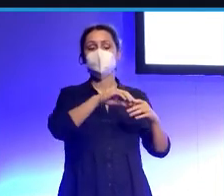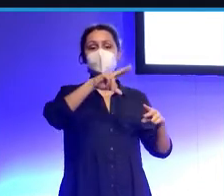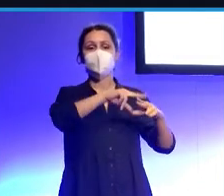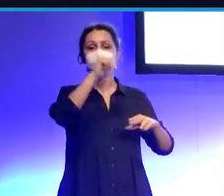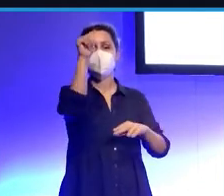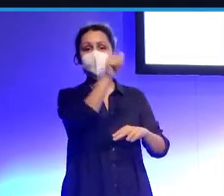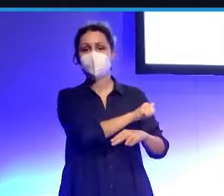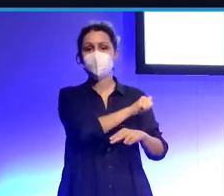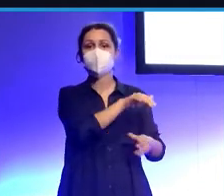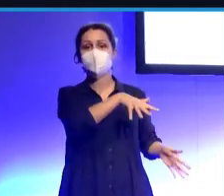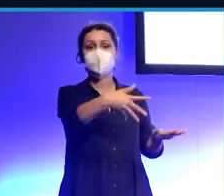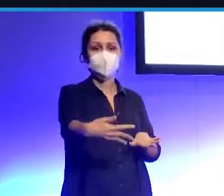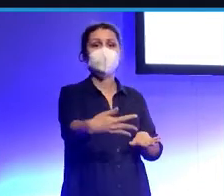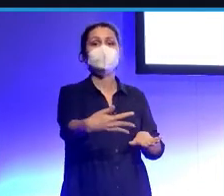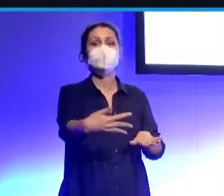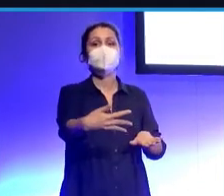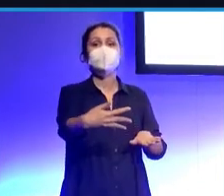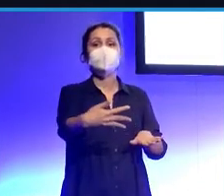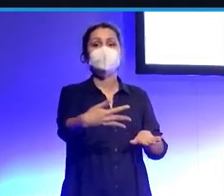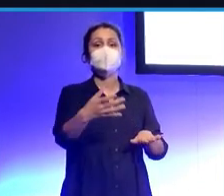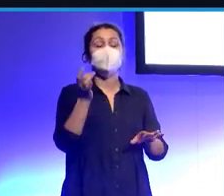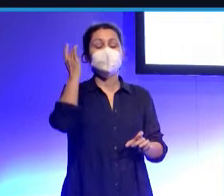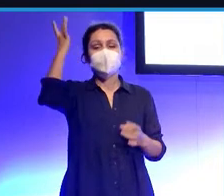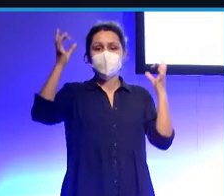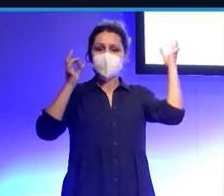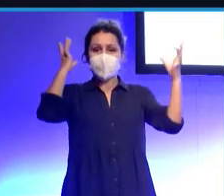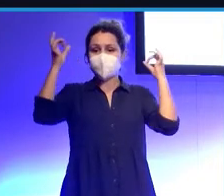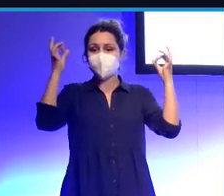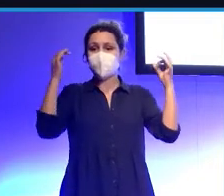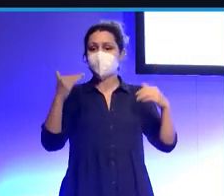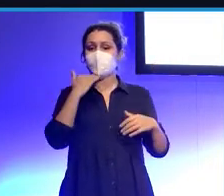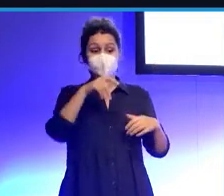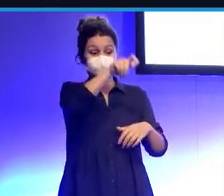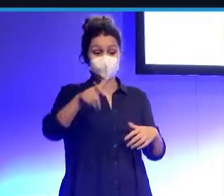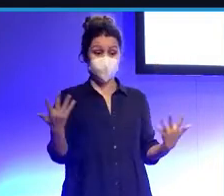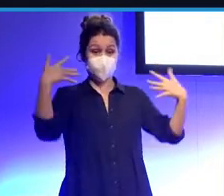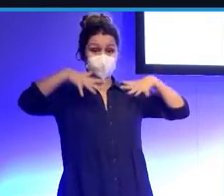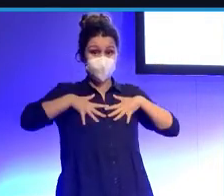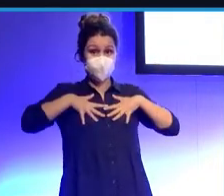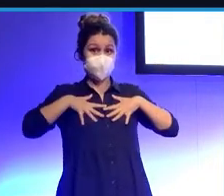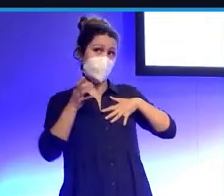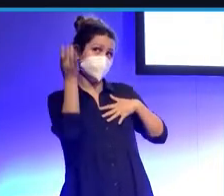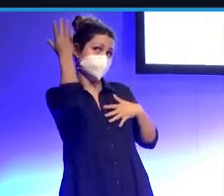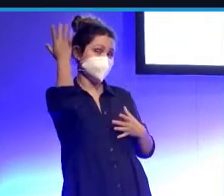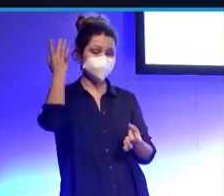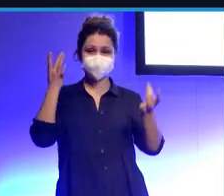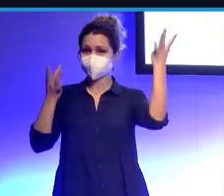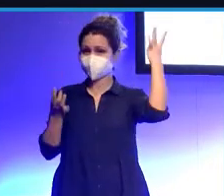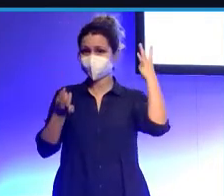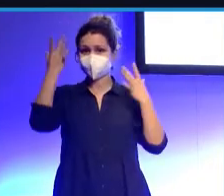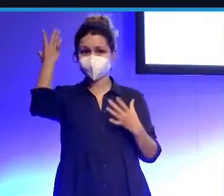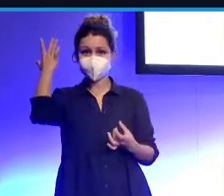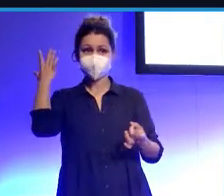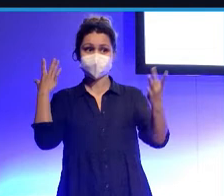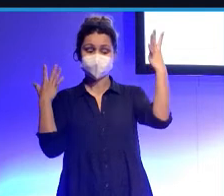subjetividad, ¿no? Que es un poco inherente al ser humano, que bueno, hace que veamos